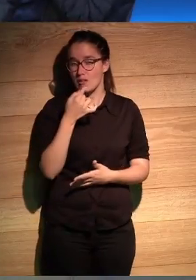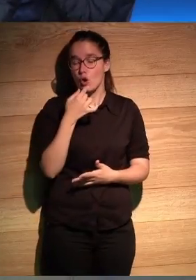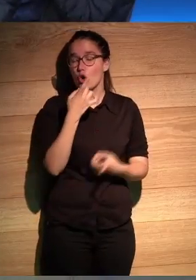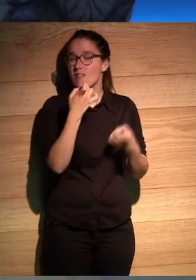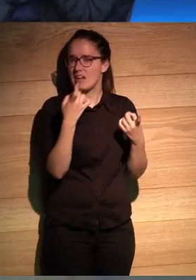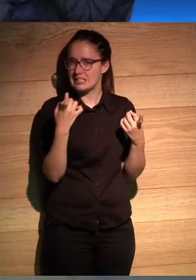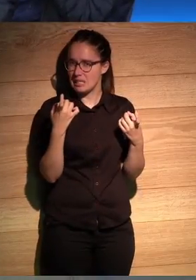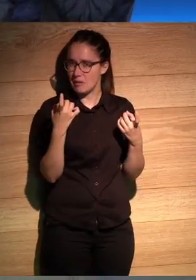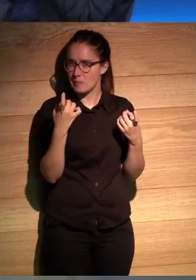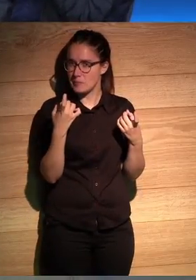de la parte que faltaba